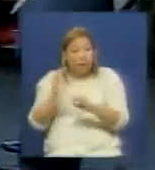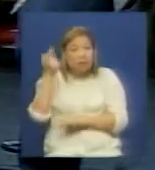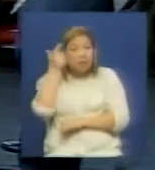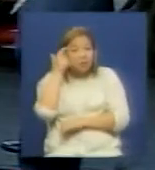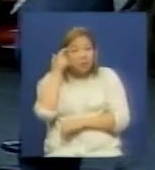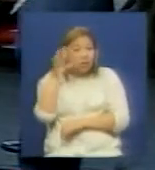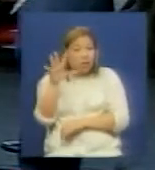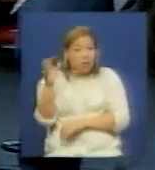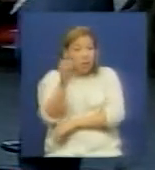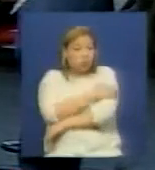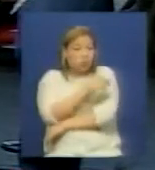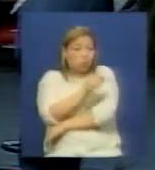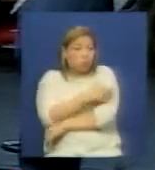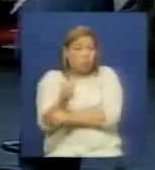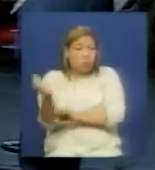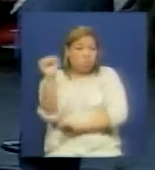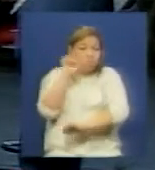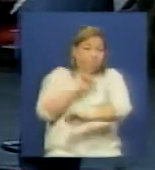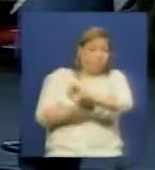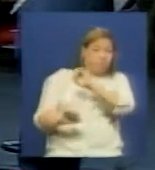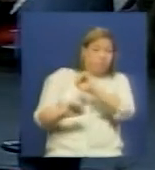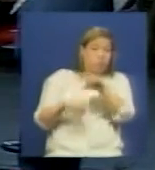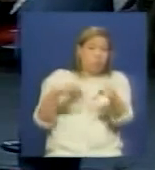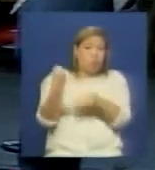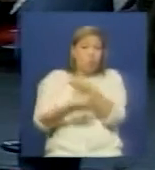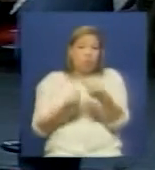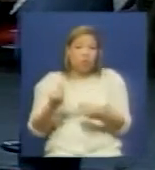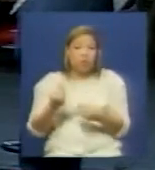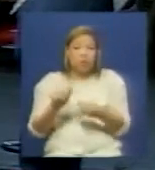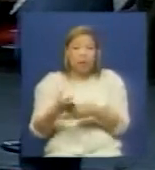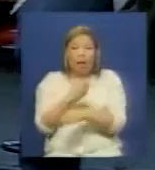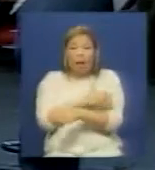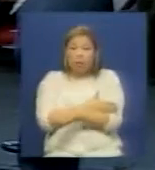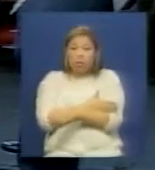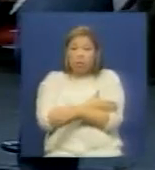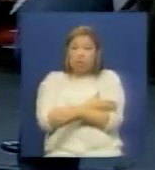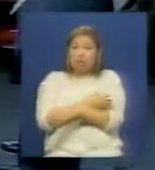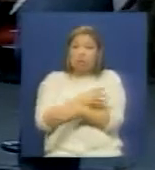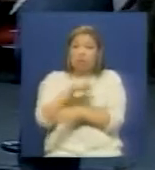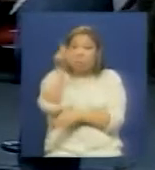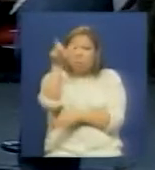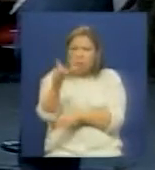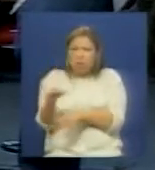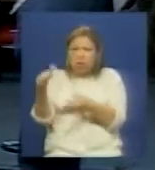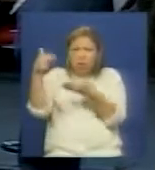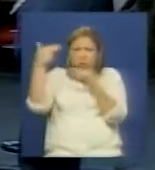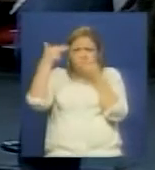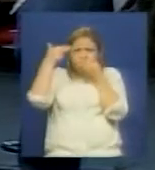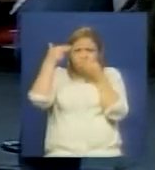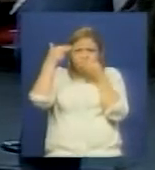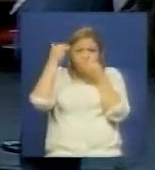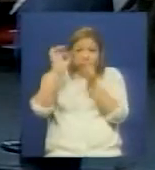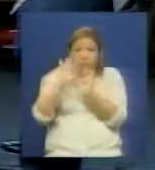que en la cuarta república ellos desaparecían personas asesinaban